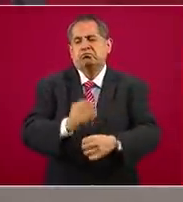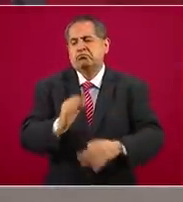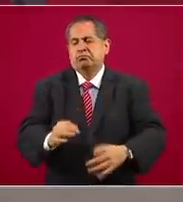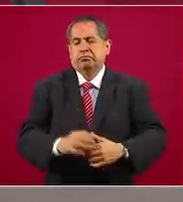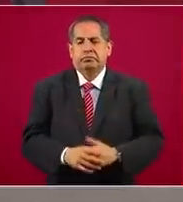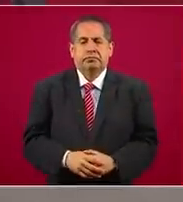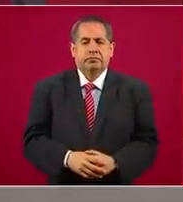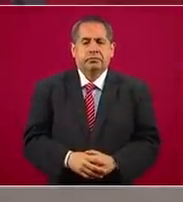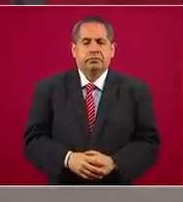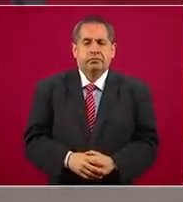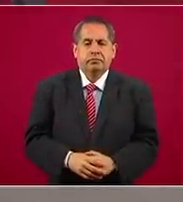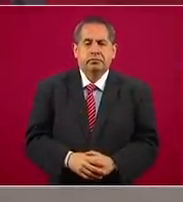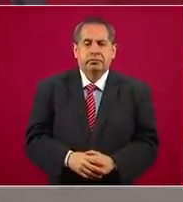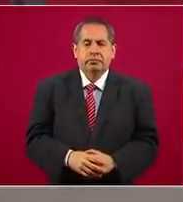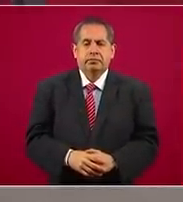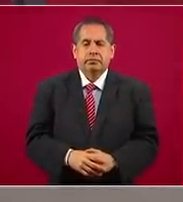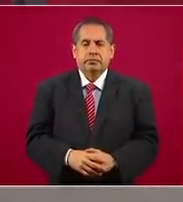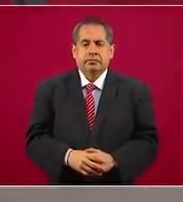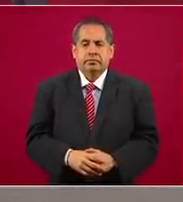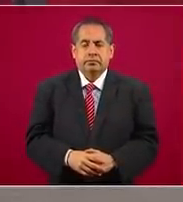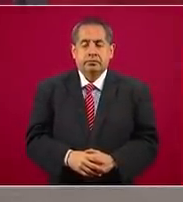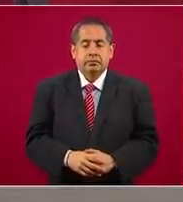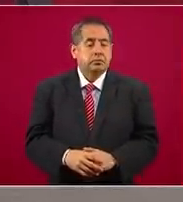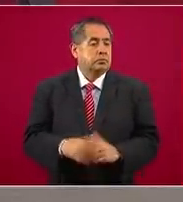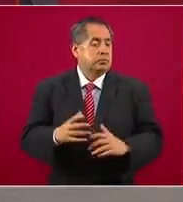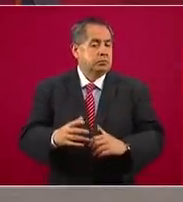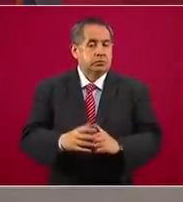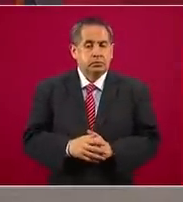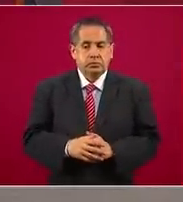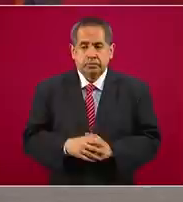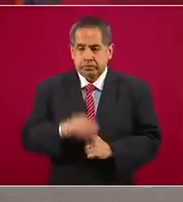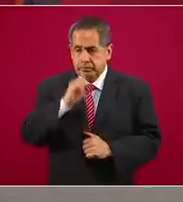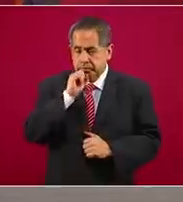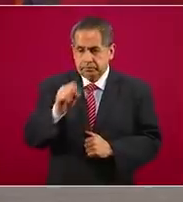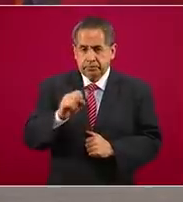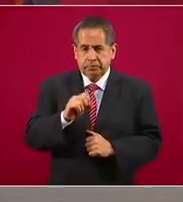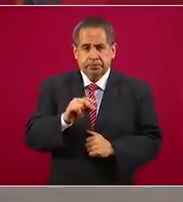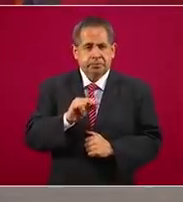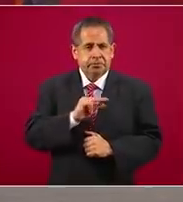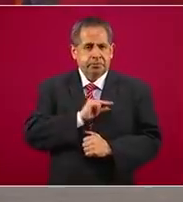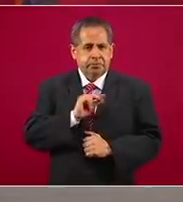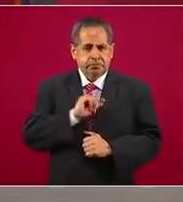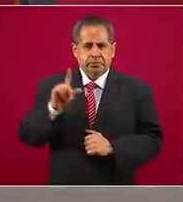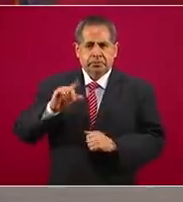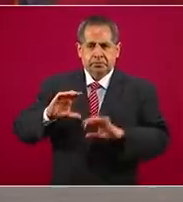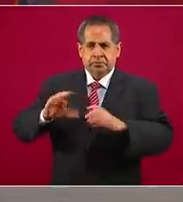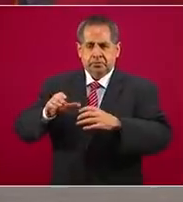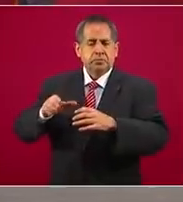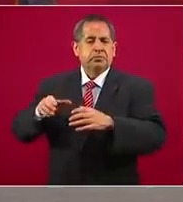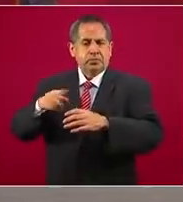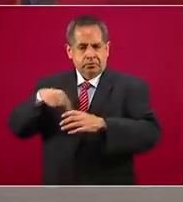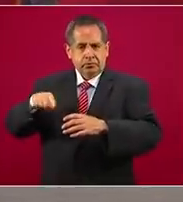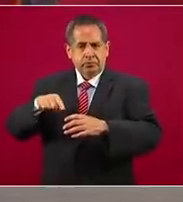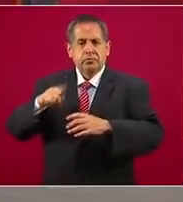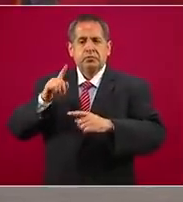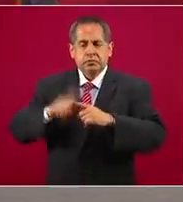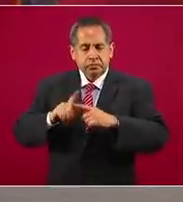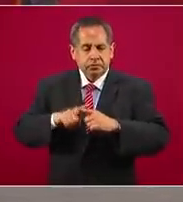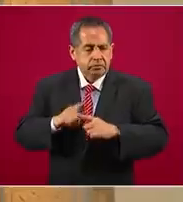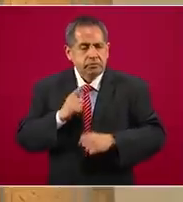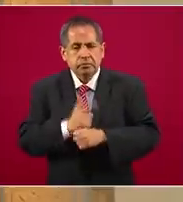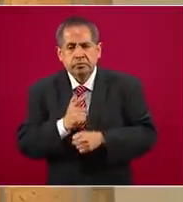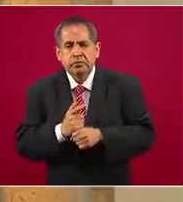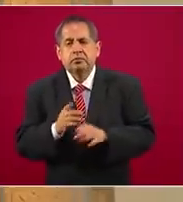Adelante. Por parte de las unidades especializadas, aquí tenemos los principales resultados